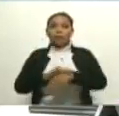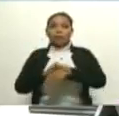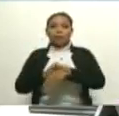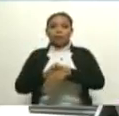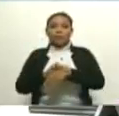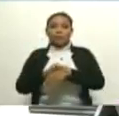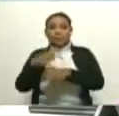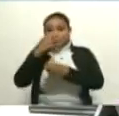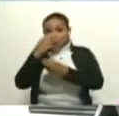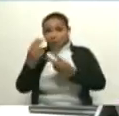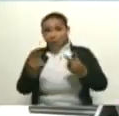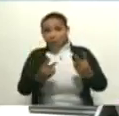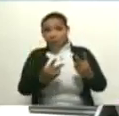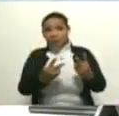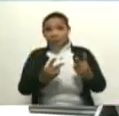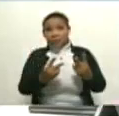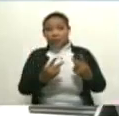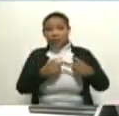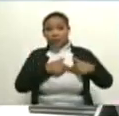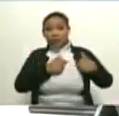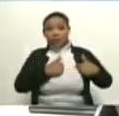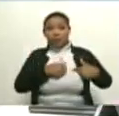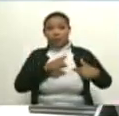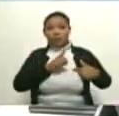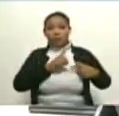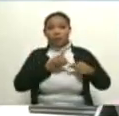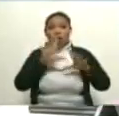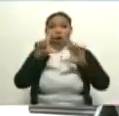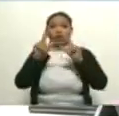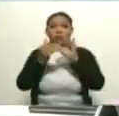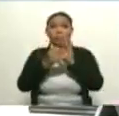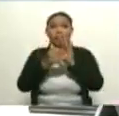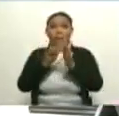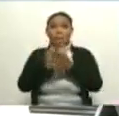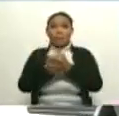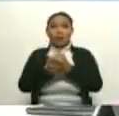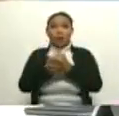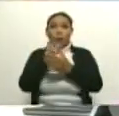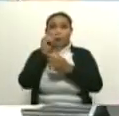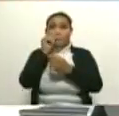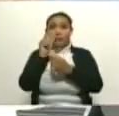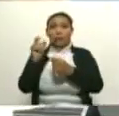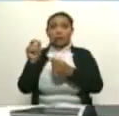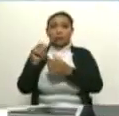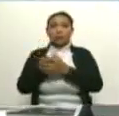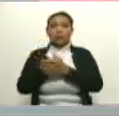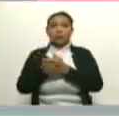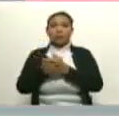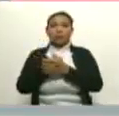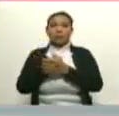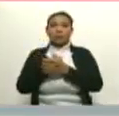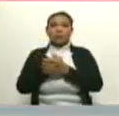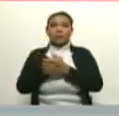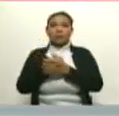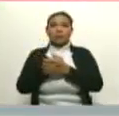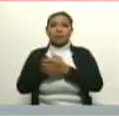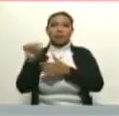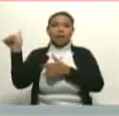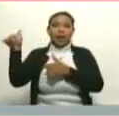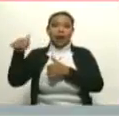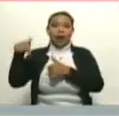invitamos al Marcapaso 11.000. Sí, mi amigo Rodríguez está por allá. Julio Rodríguez. La tenemos por acá, Julio.